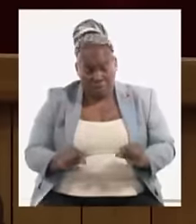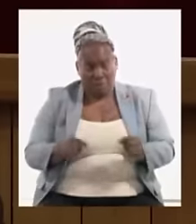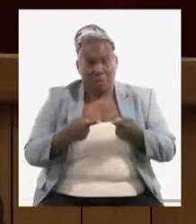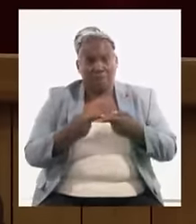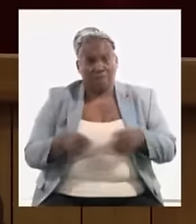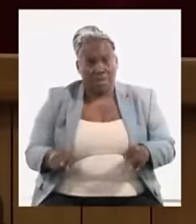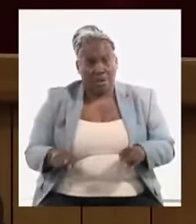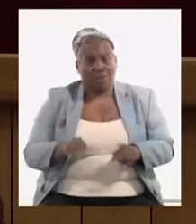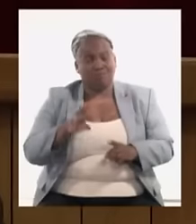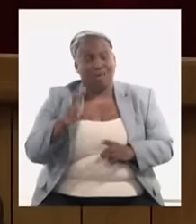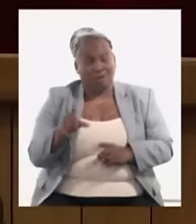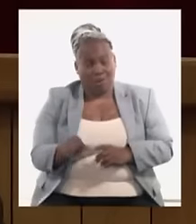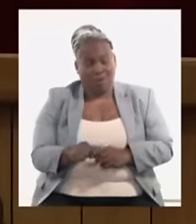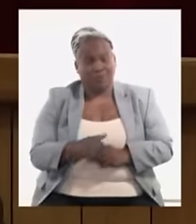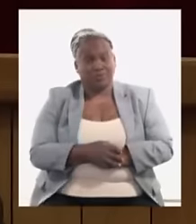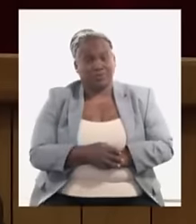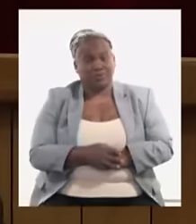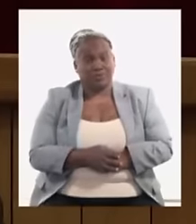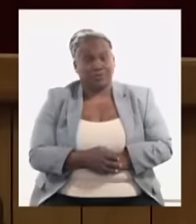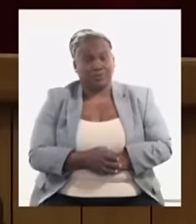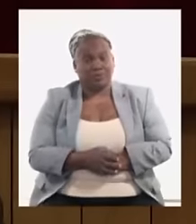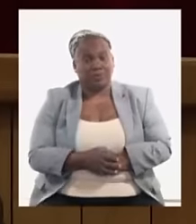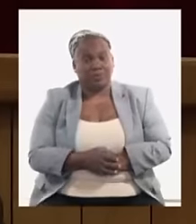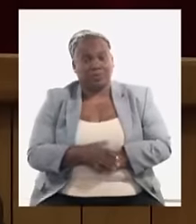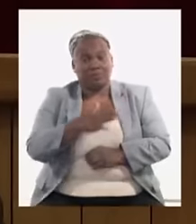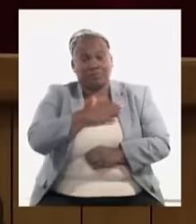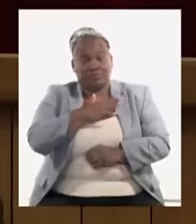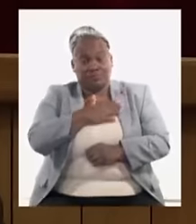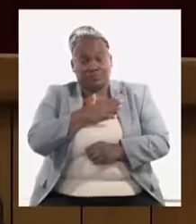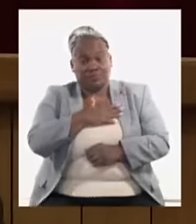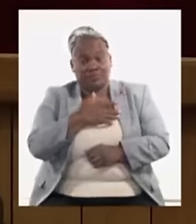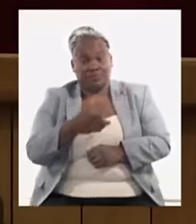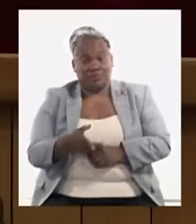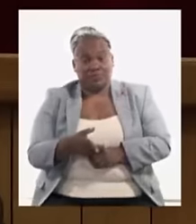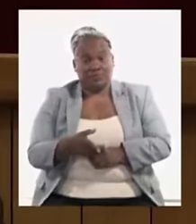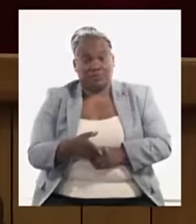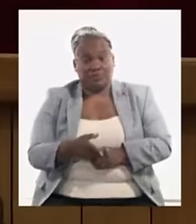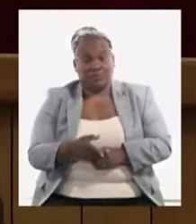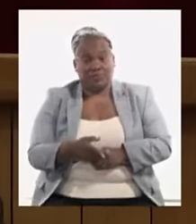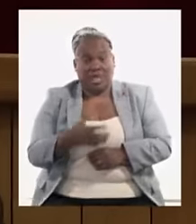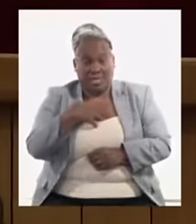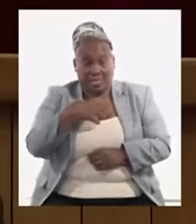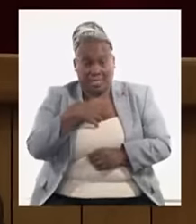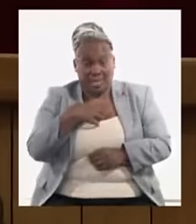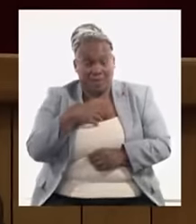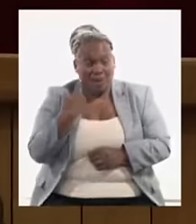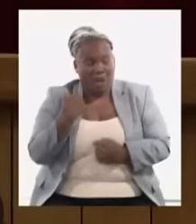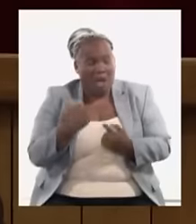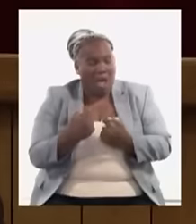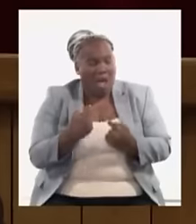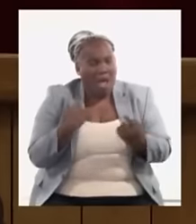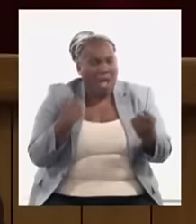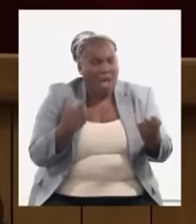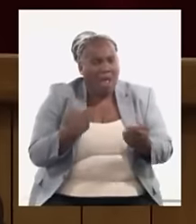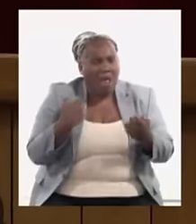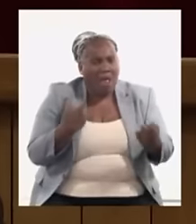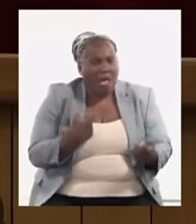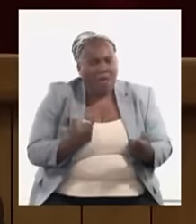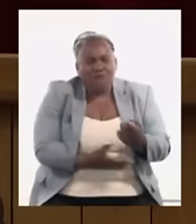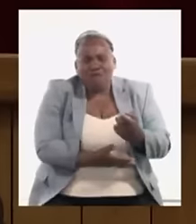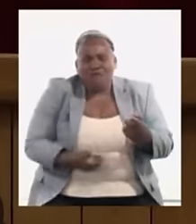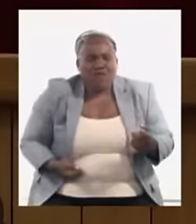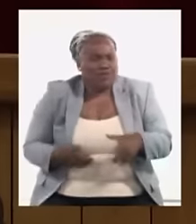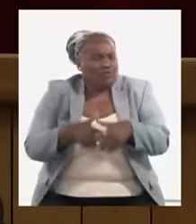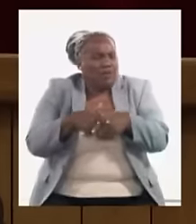hay robo en este sentido nosotros también tenemos uno de los problemas que hemos luchado mucho y se han hecho grandes esfuerzos e